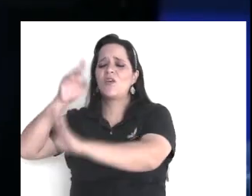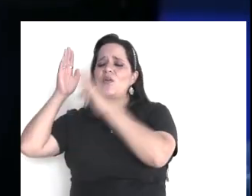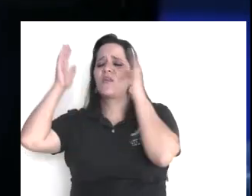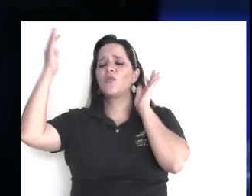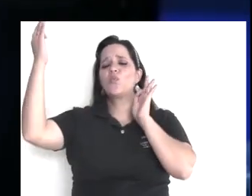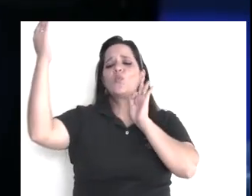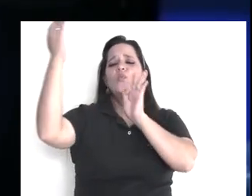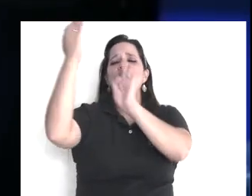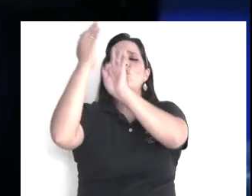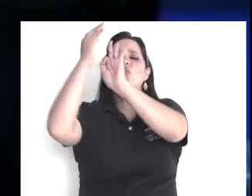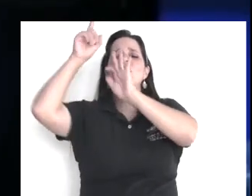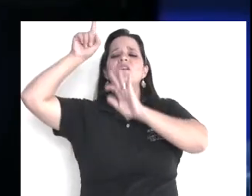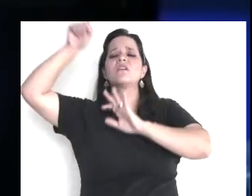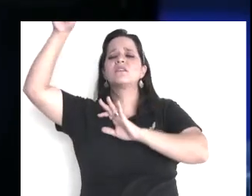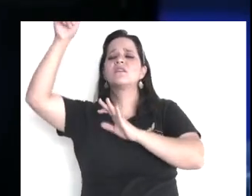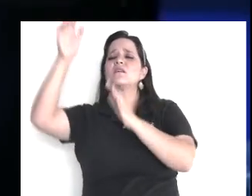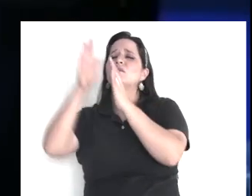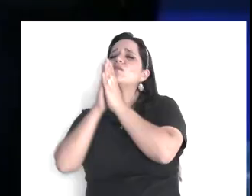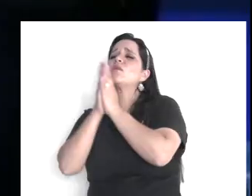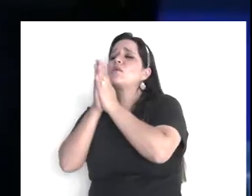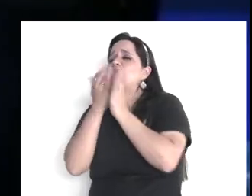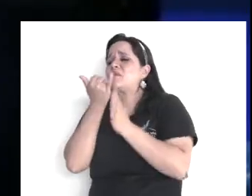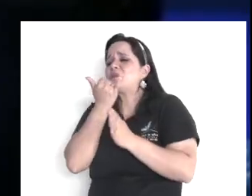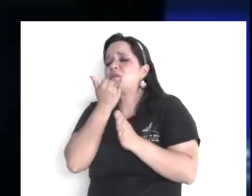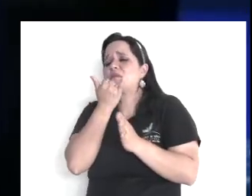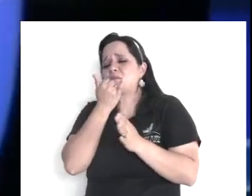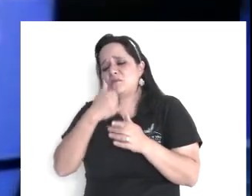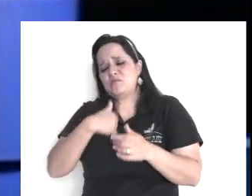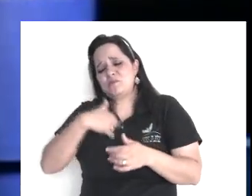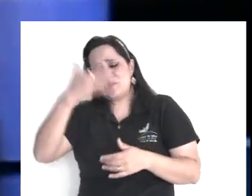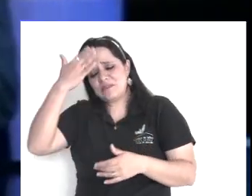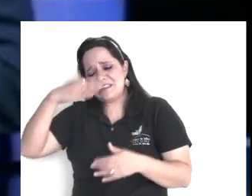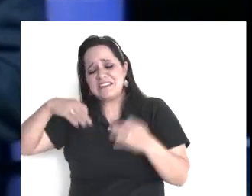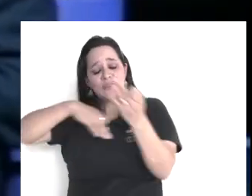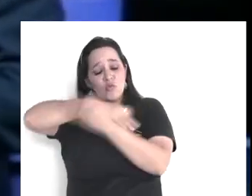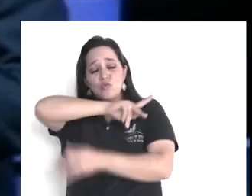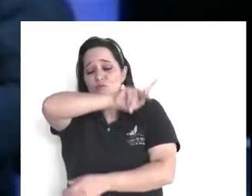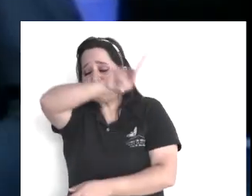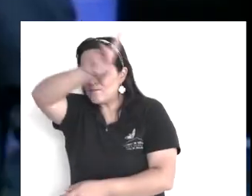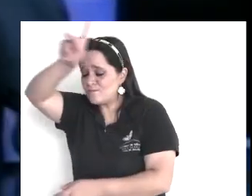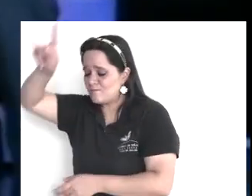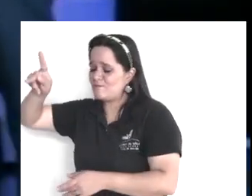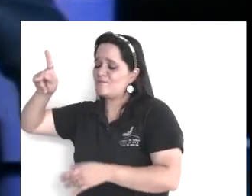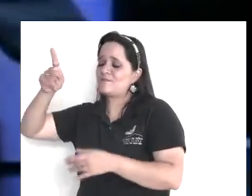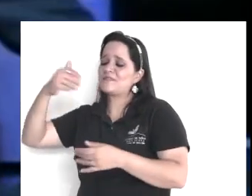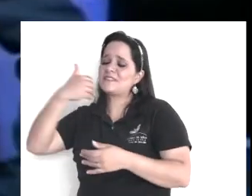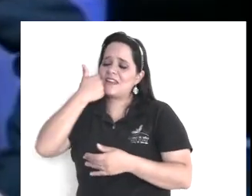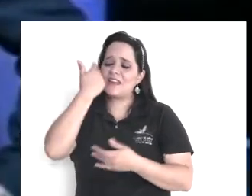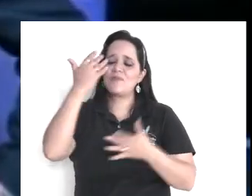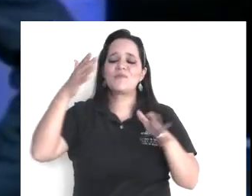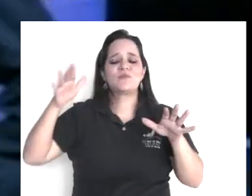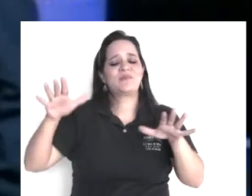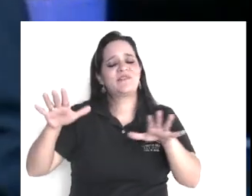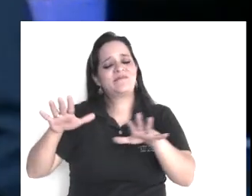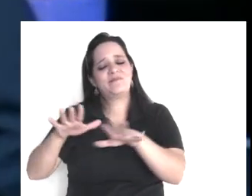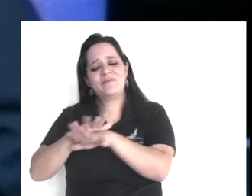pedimos perdón, yo sé que, mis hermanos, que están aquí presentes, todos aquí, queremos en verdad,